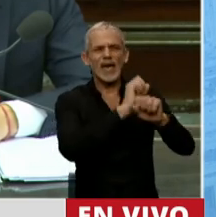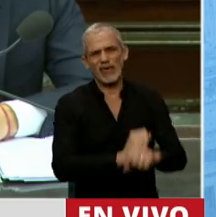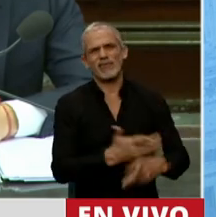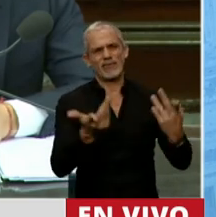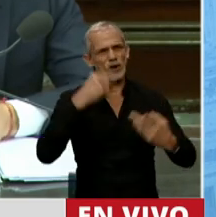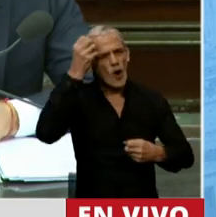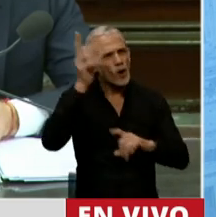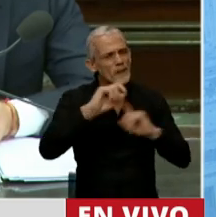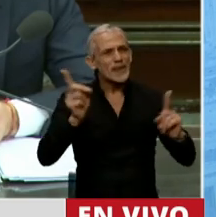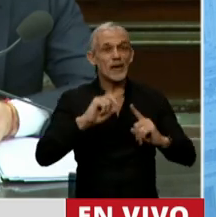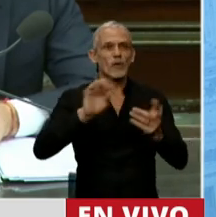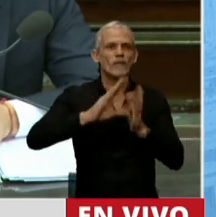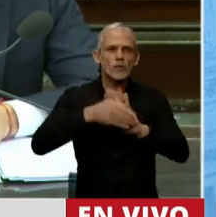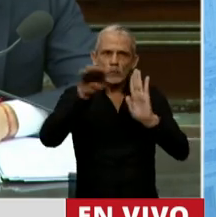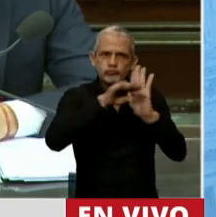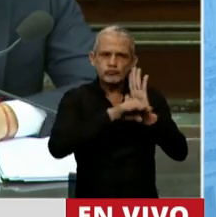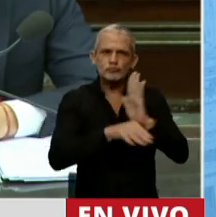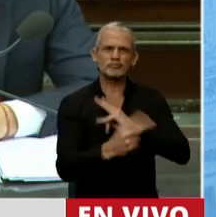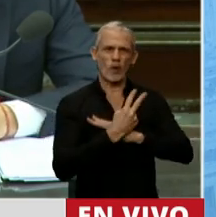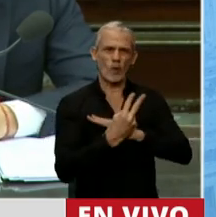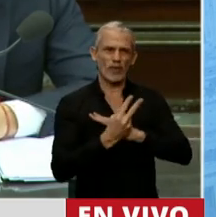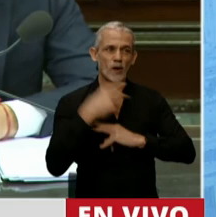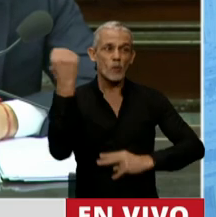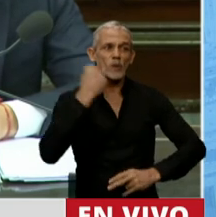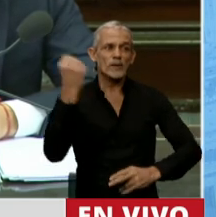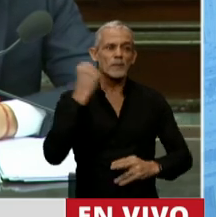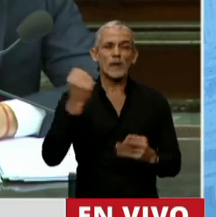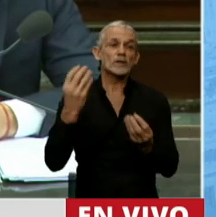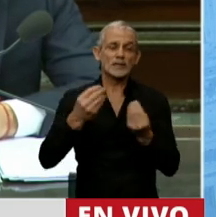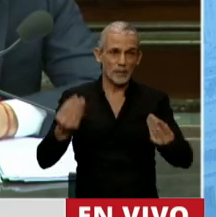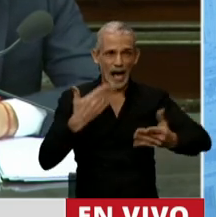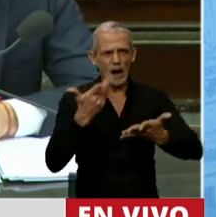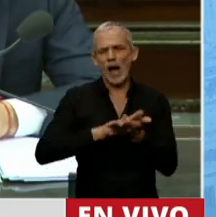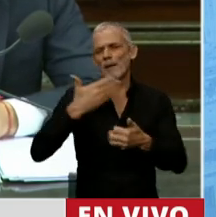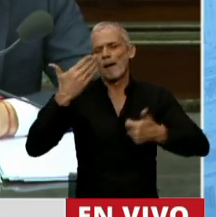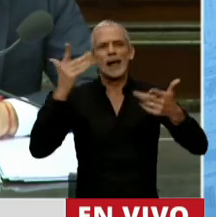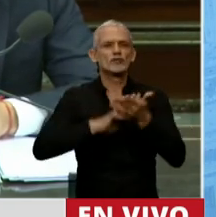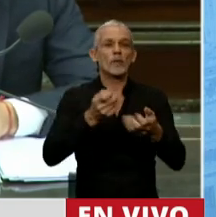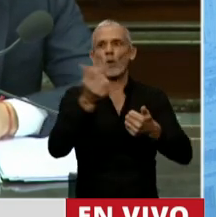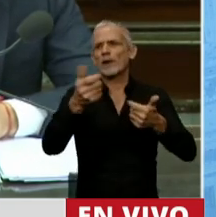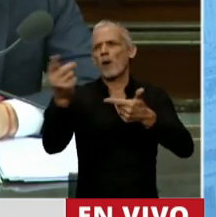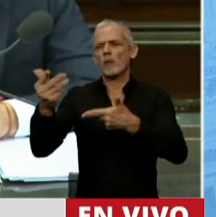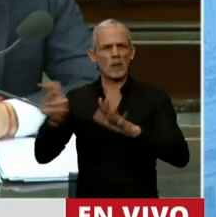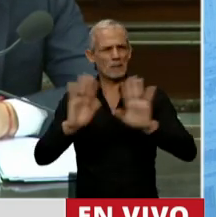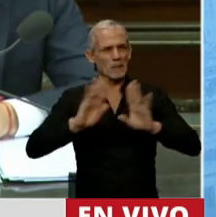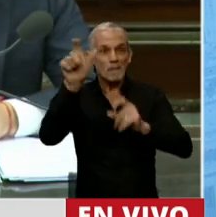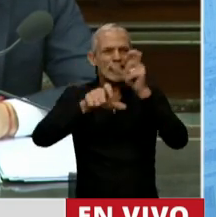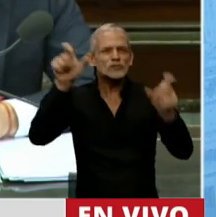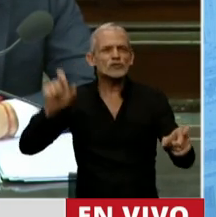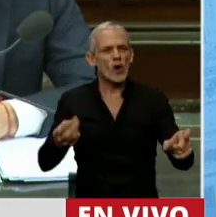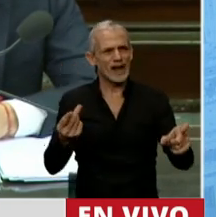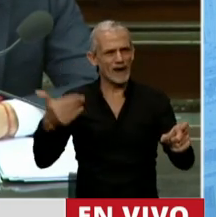no nos olvidemos de las medidas preventivas, porque es muy importante, no hablemos solamente de números, hablemos de personas,